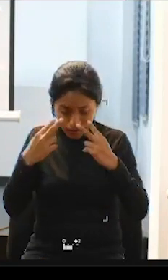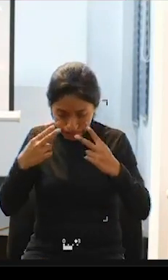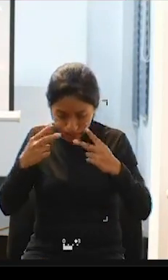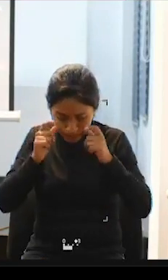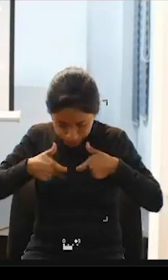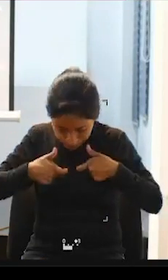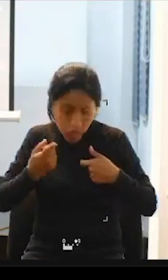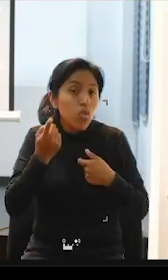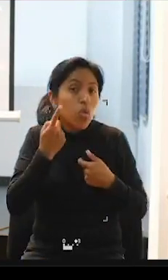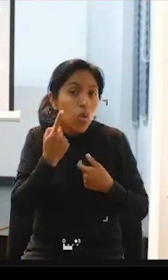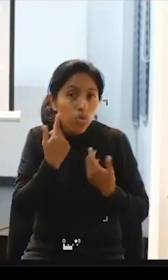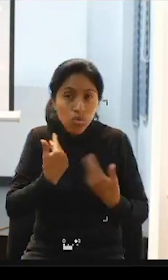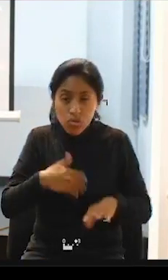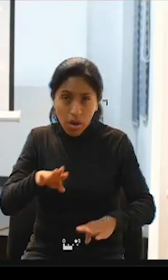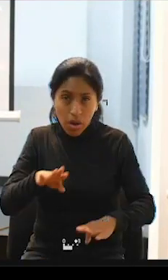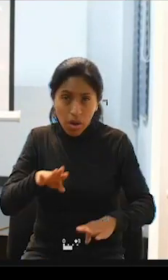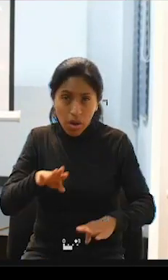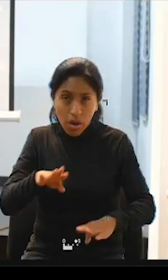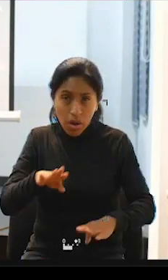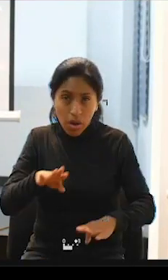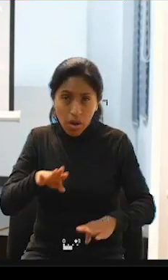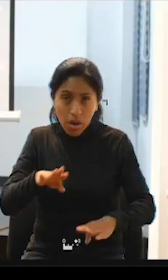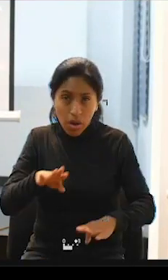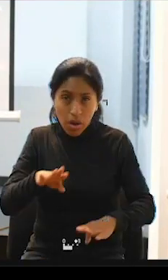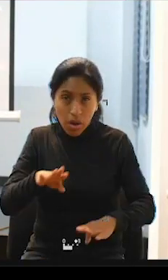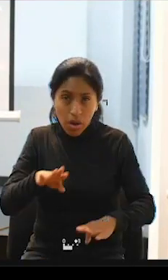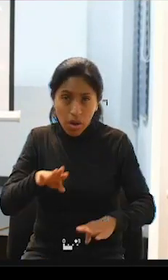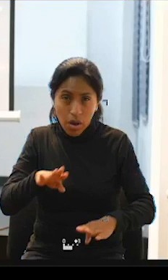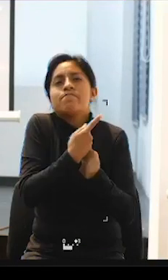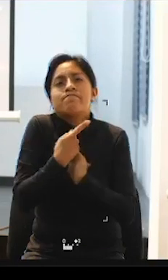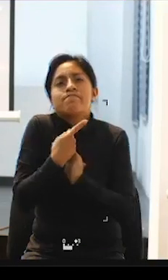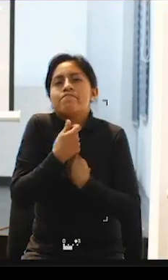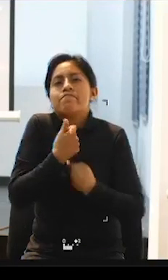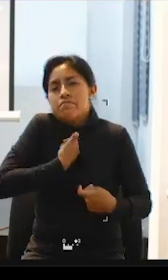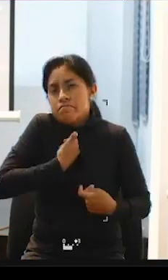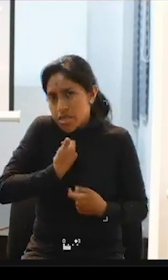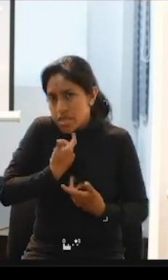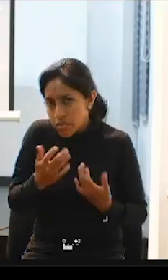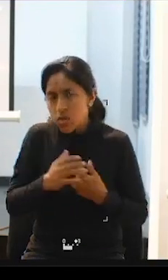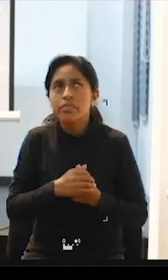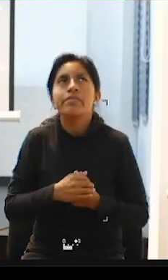manejarse digamos vivir cuidarse también eso entonces